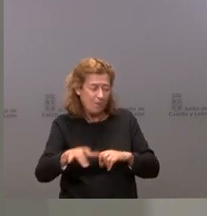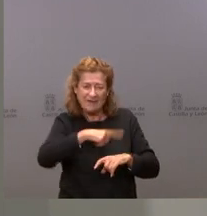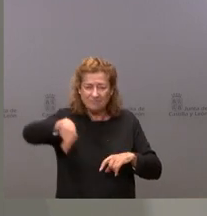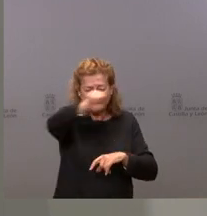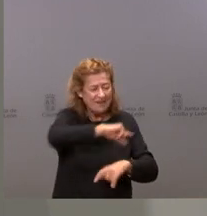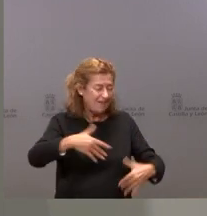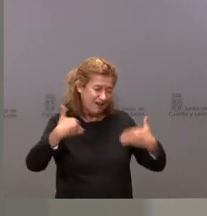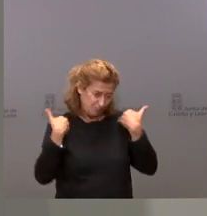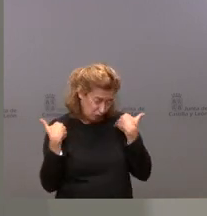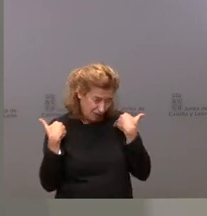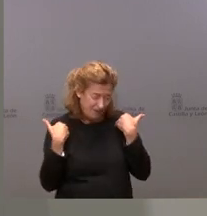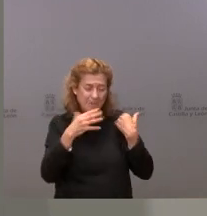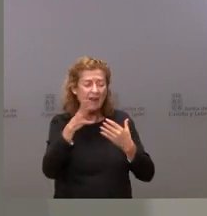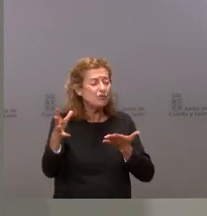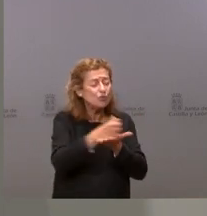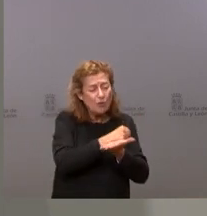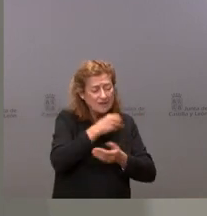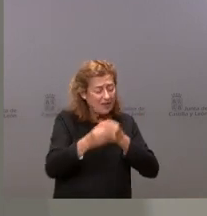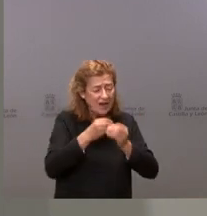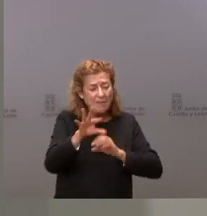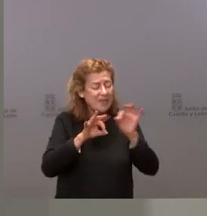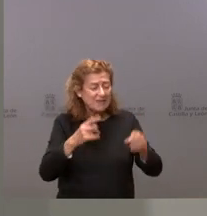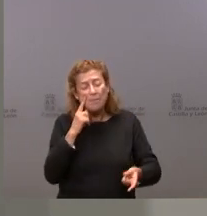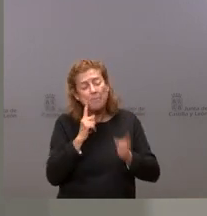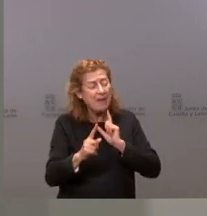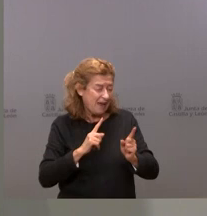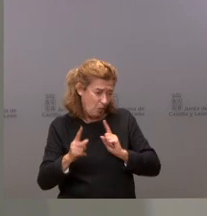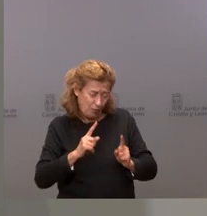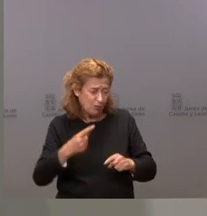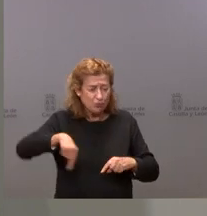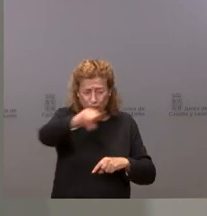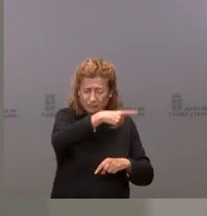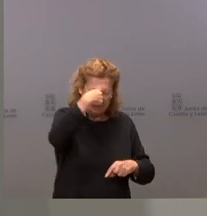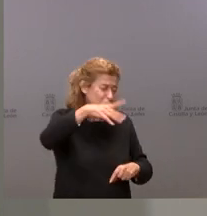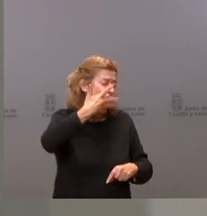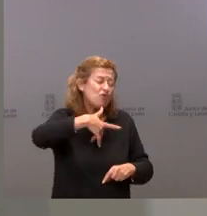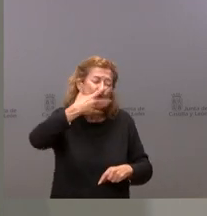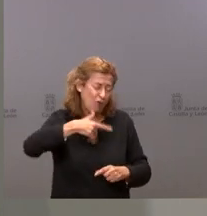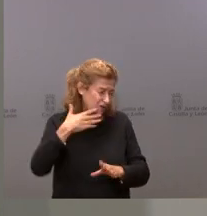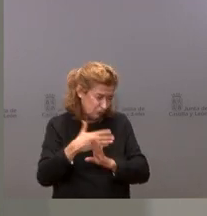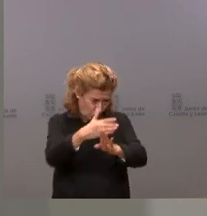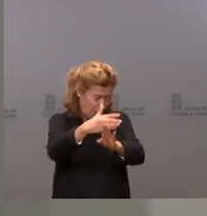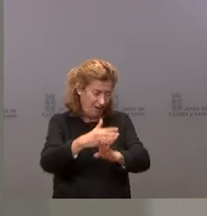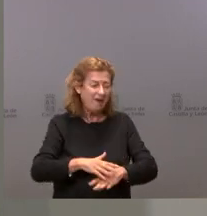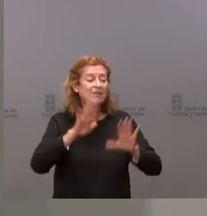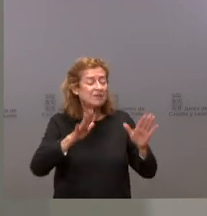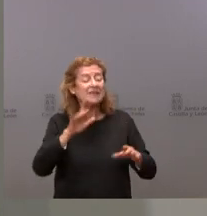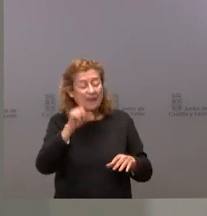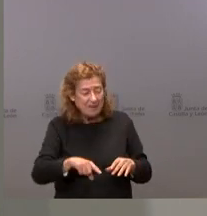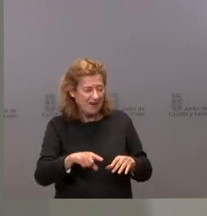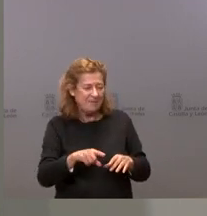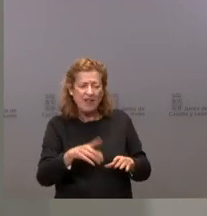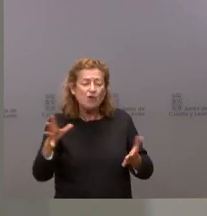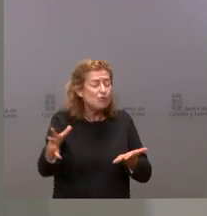tomar todas las medidas de precaución que son sordadamente conocidas por el conjunto de los ciudadanos y, por tanto, a extremar